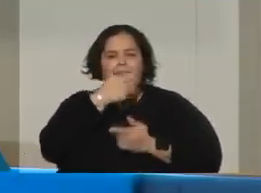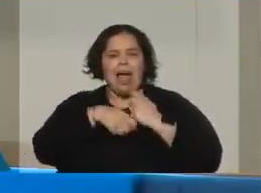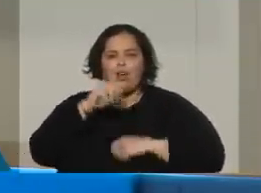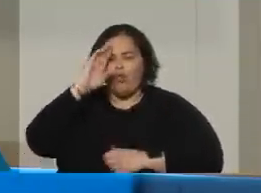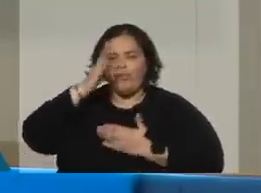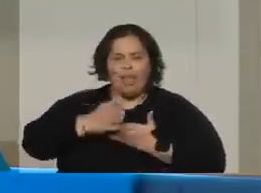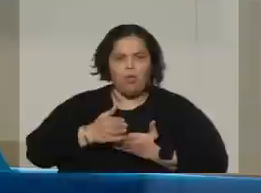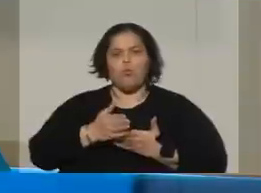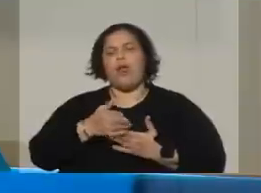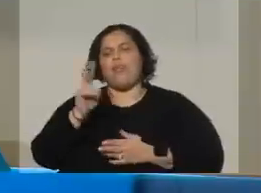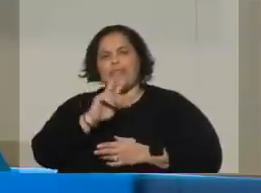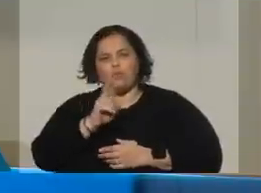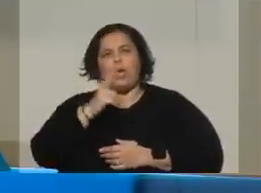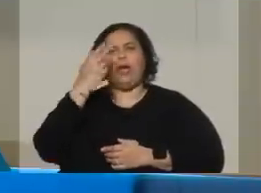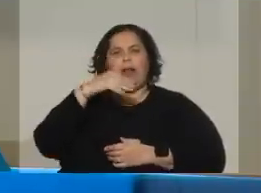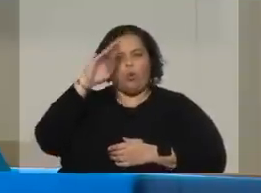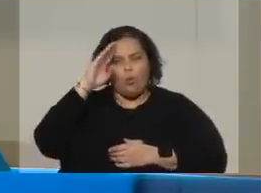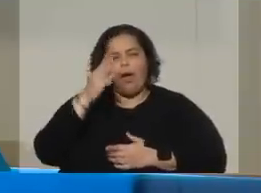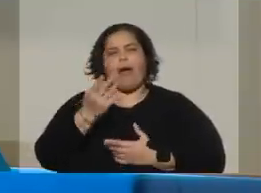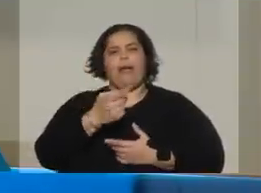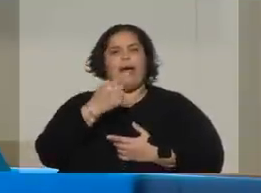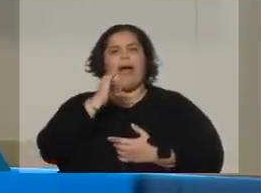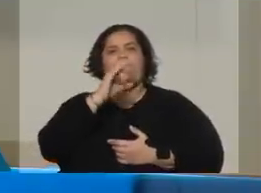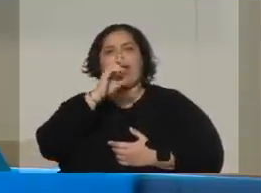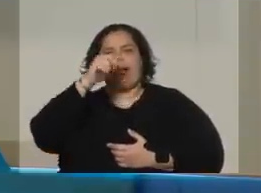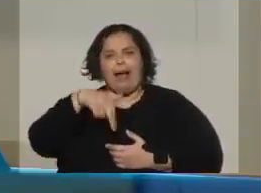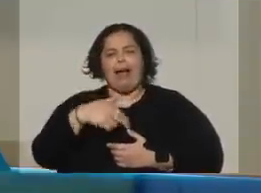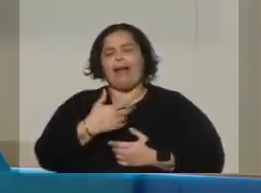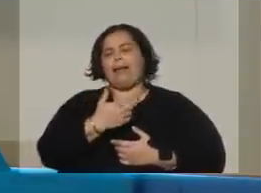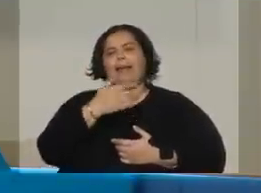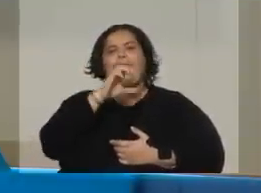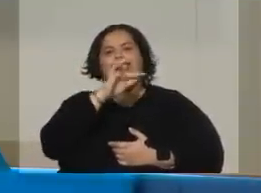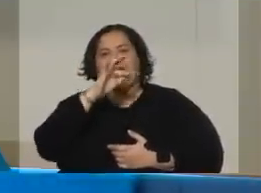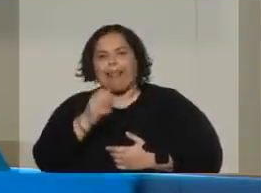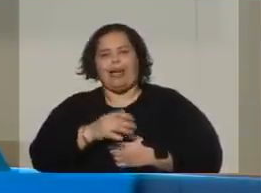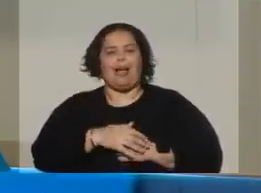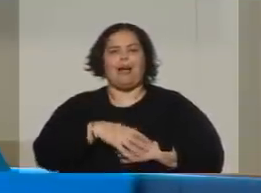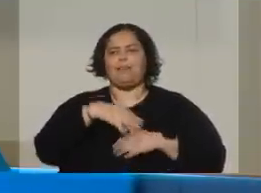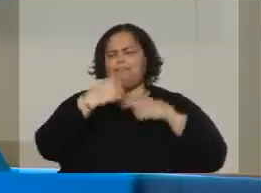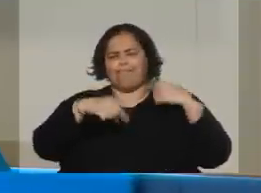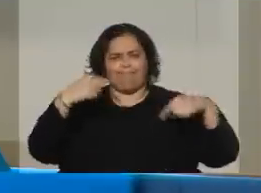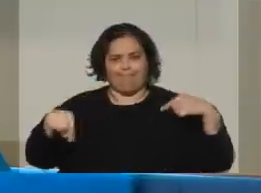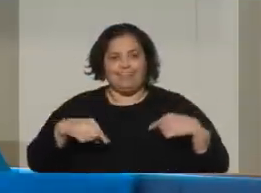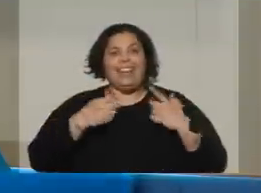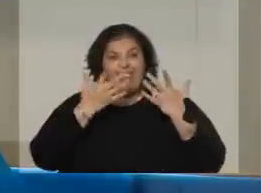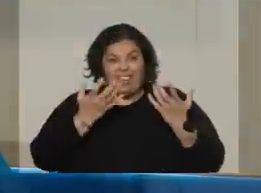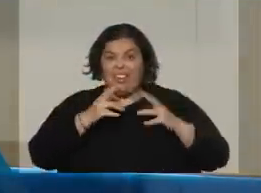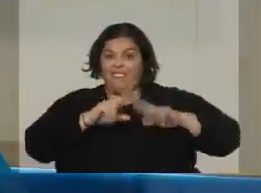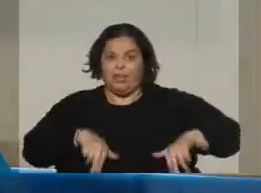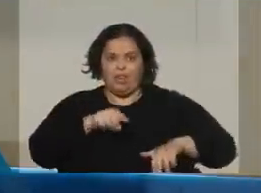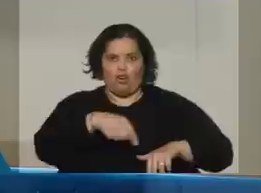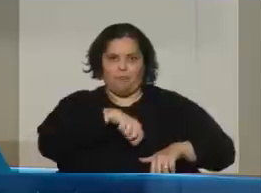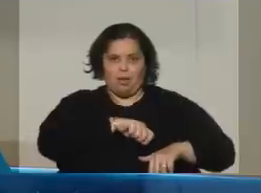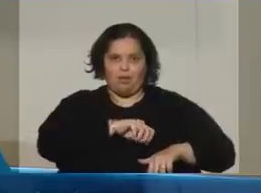venezolana, nicaragüense, iraní, el terrorismo ETA, el separatismo catalán que quiere terminar con España. Un lujo de